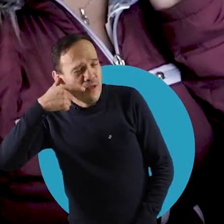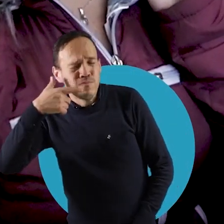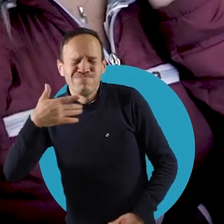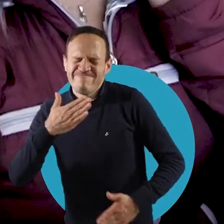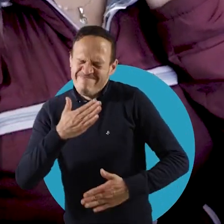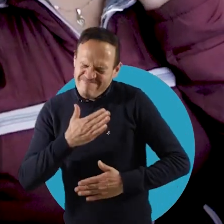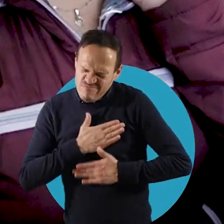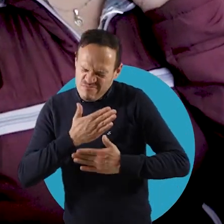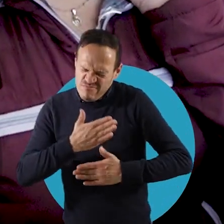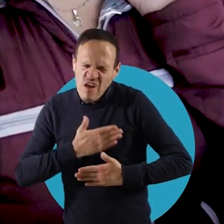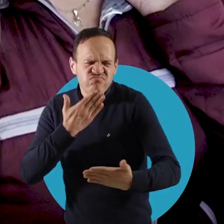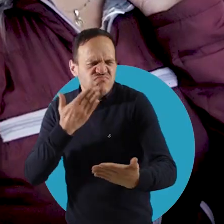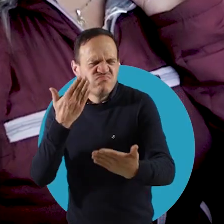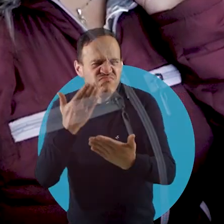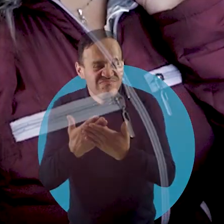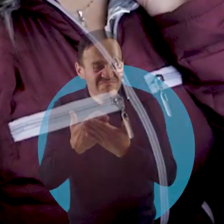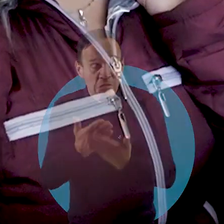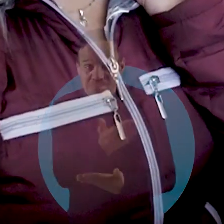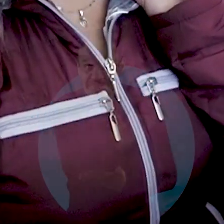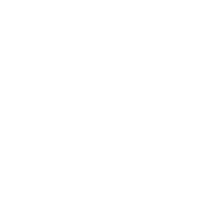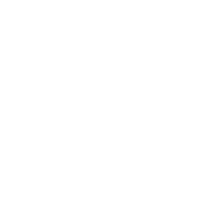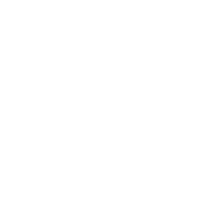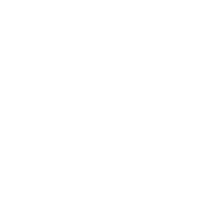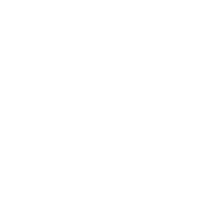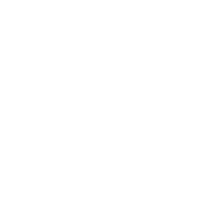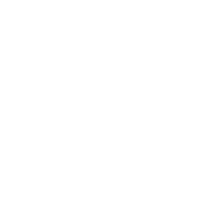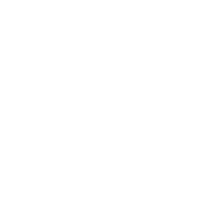cuento, se vuelve mucho más fácil el asunto de la salud.